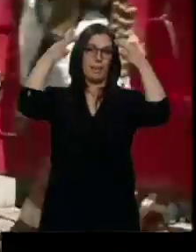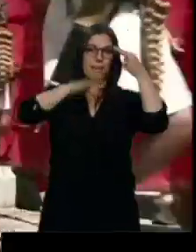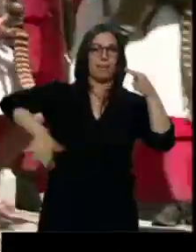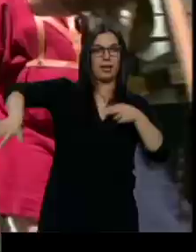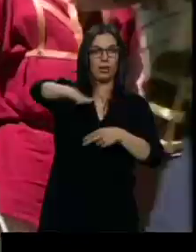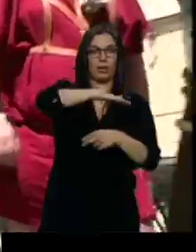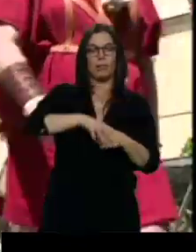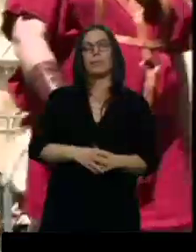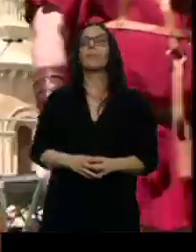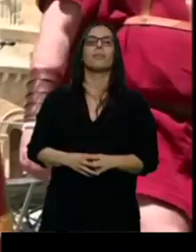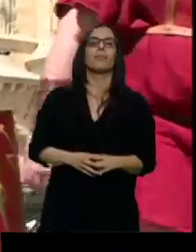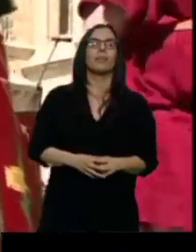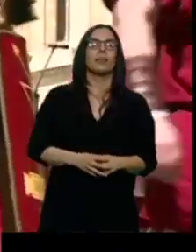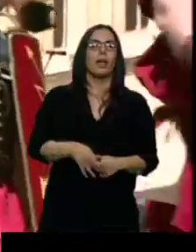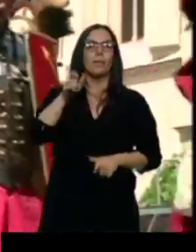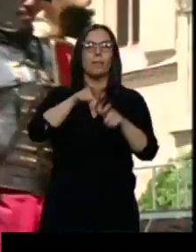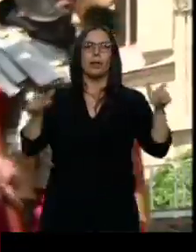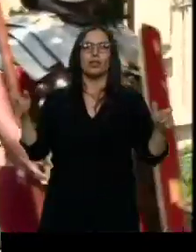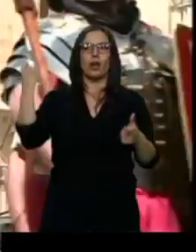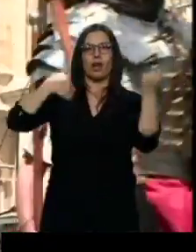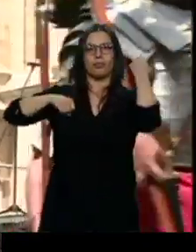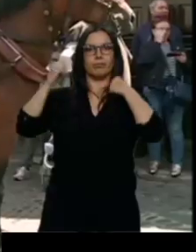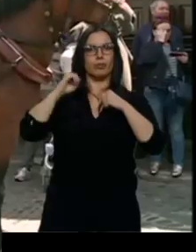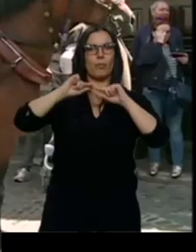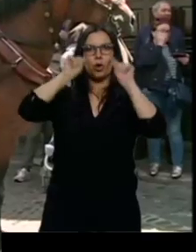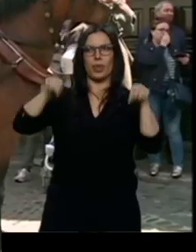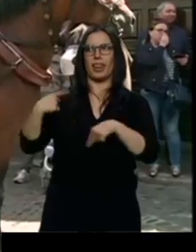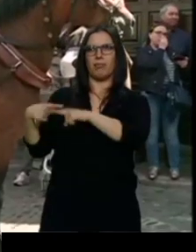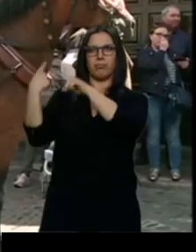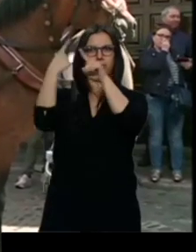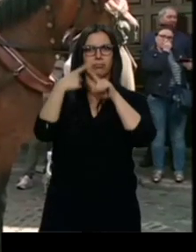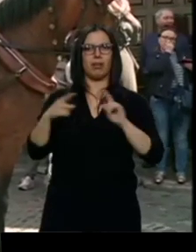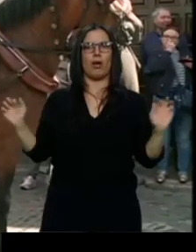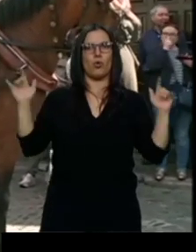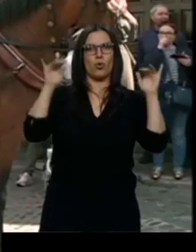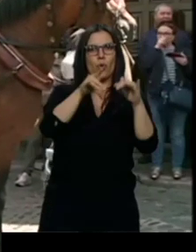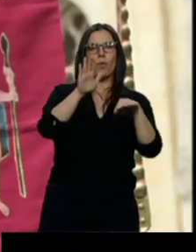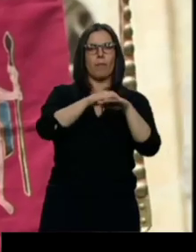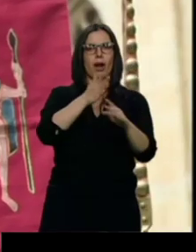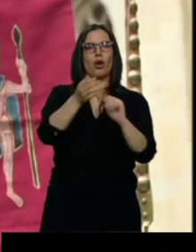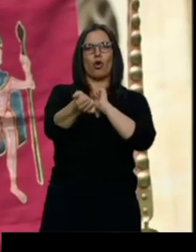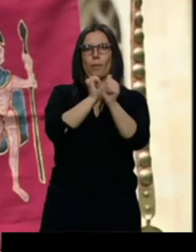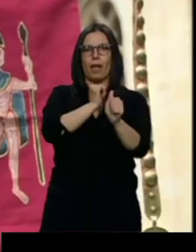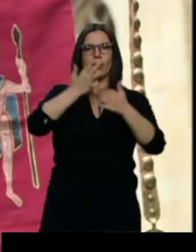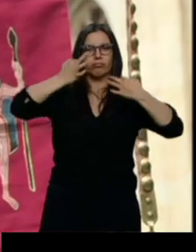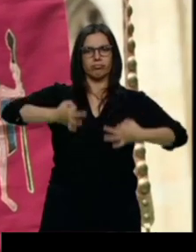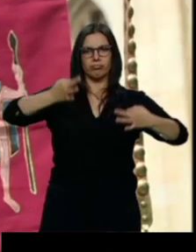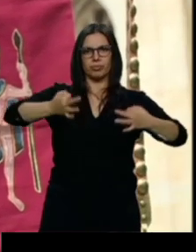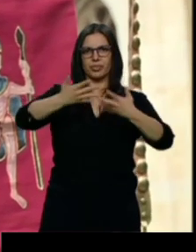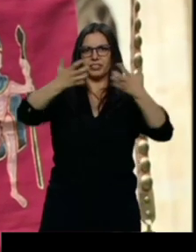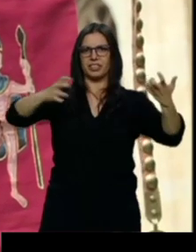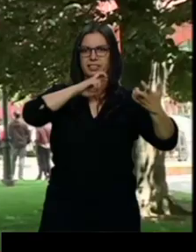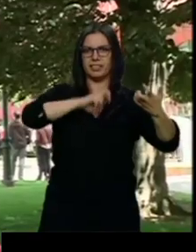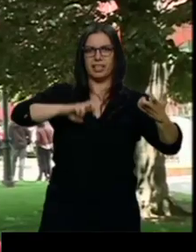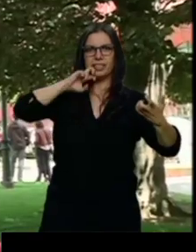provincias españolas con pasado romano han acudido para reproducir de forma fidedigna los mensajes en latín y toda la instrucción militar.